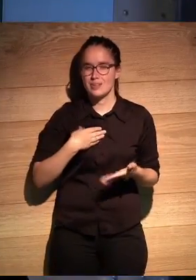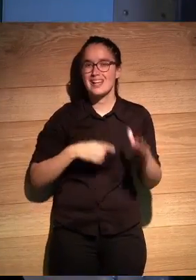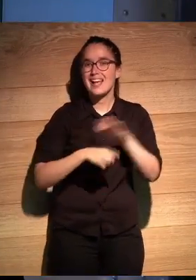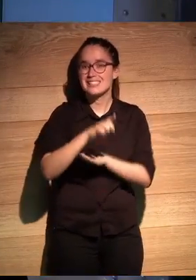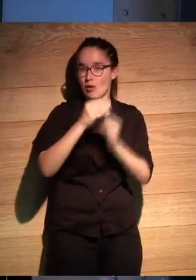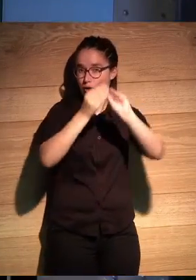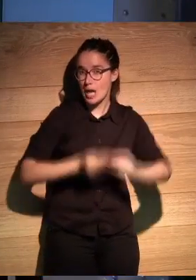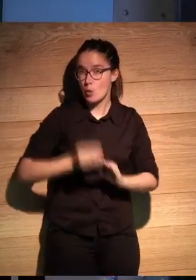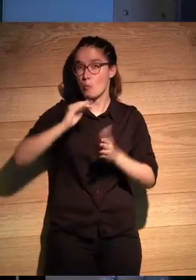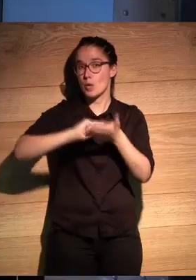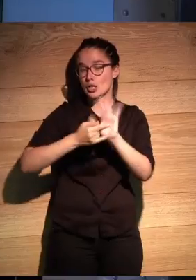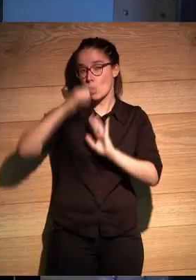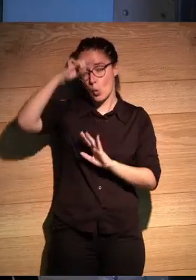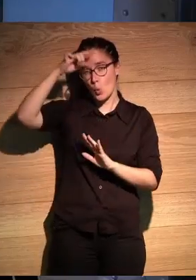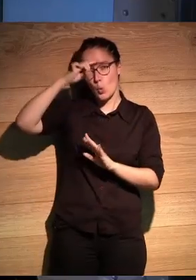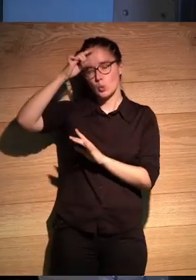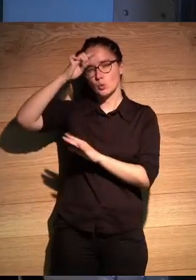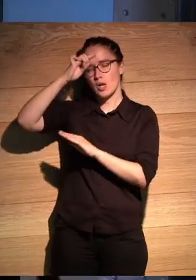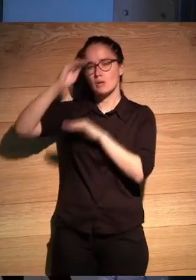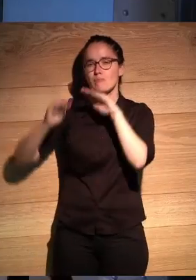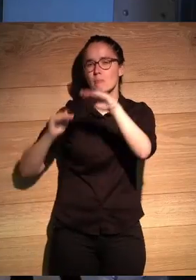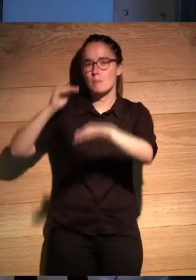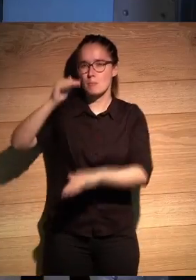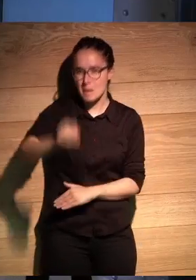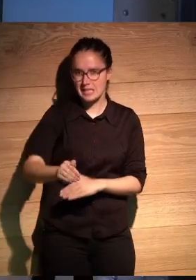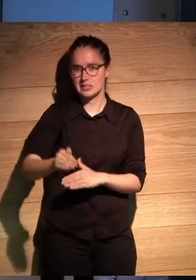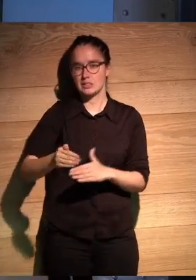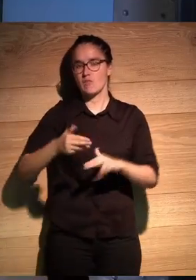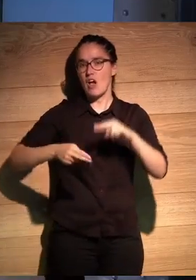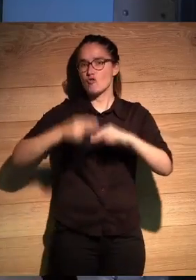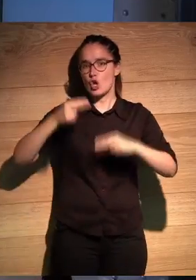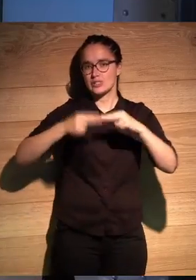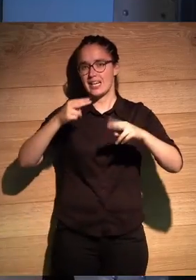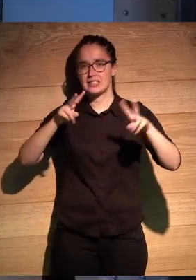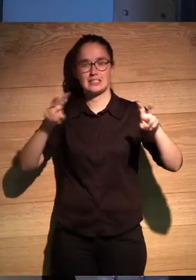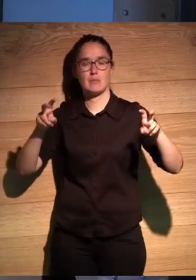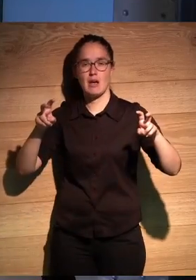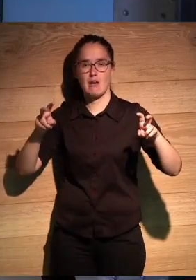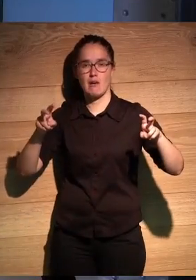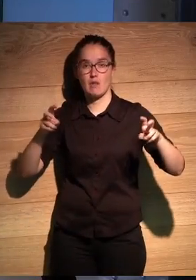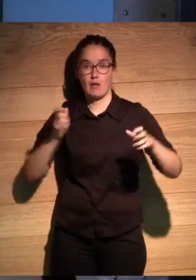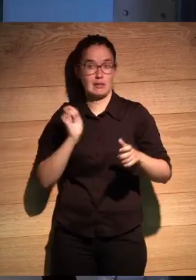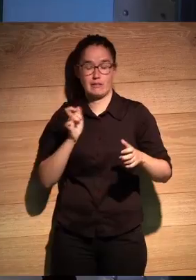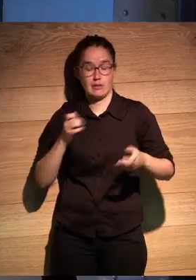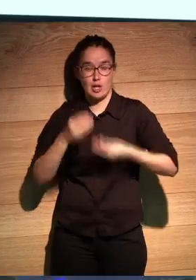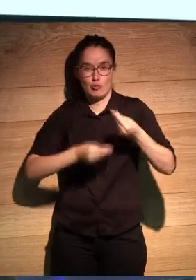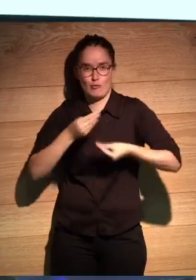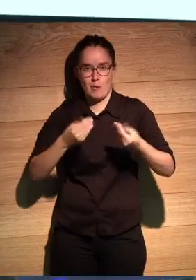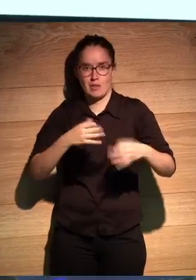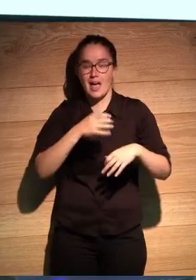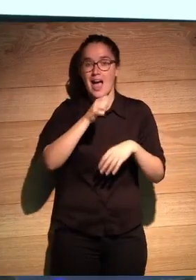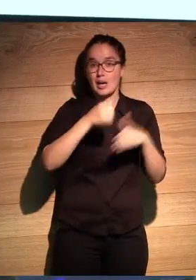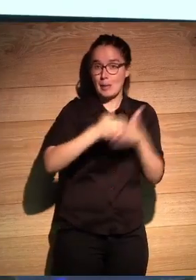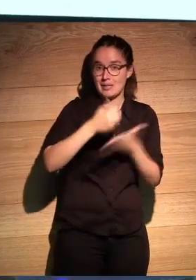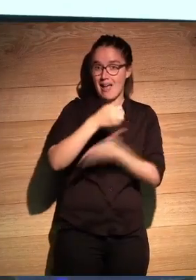desarrollar un proyecto cultural que vaya más allá, que traspase un poco las fronteras de lo que habitualmente hace Altair,